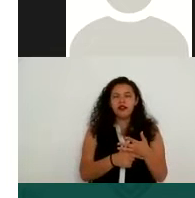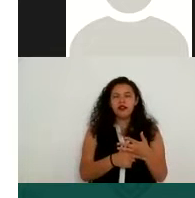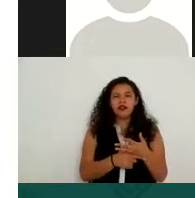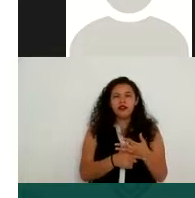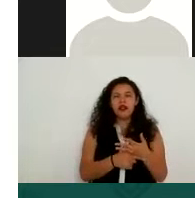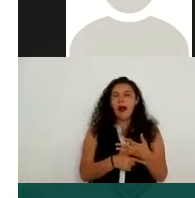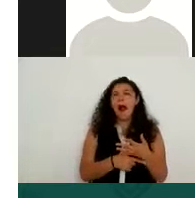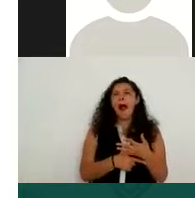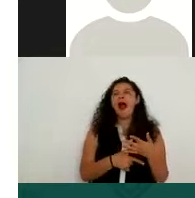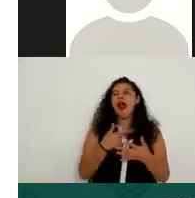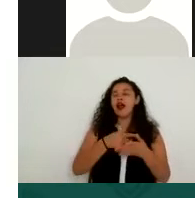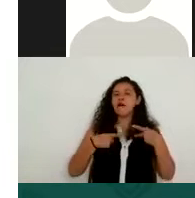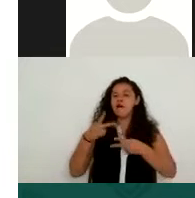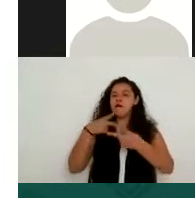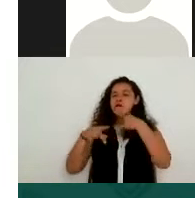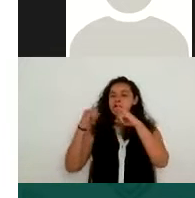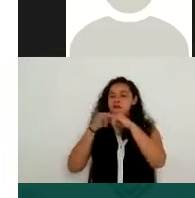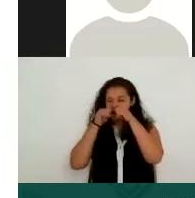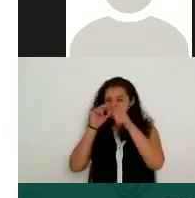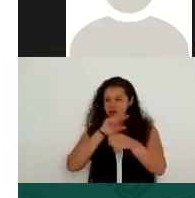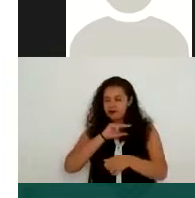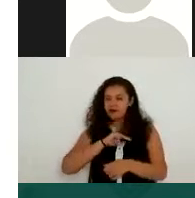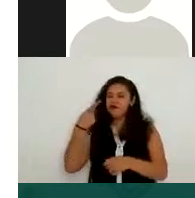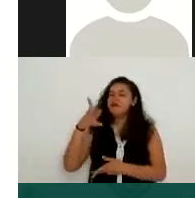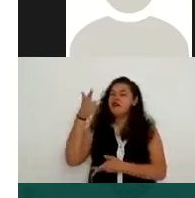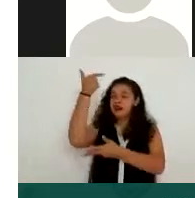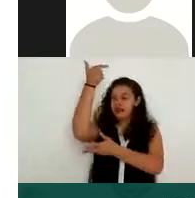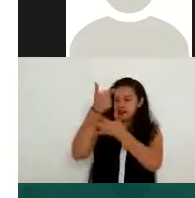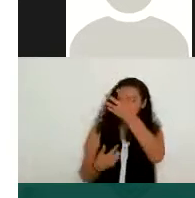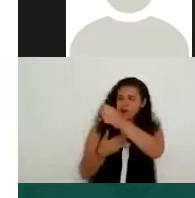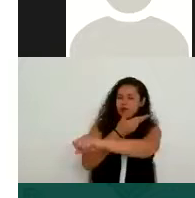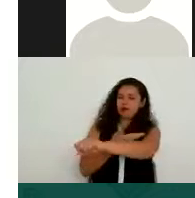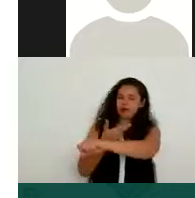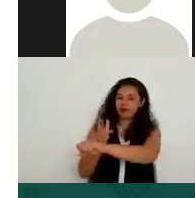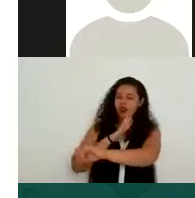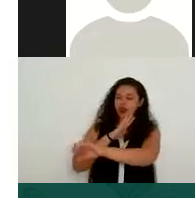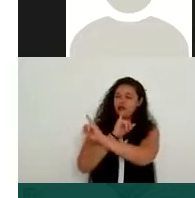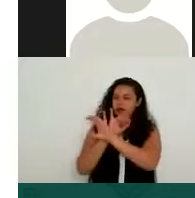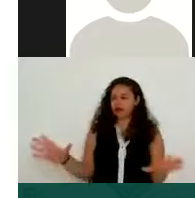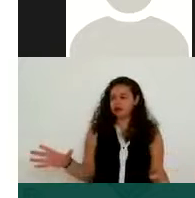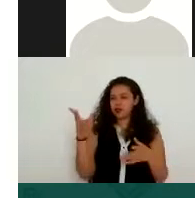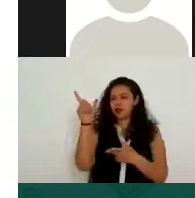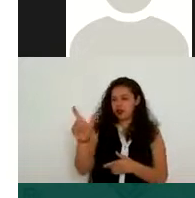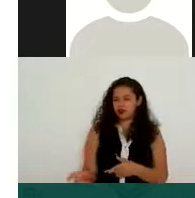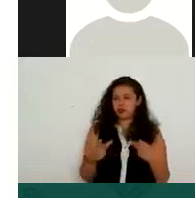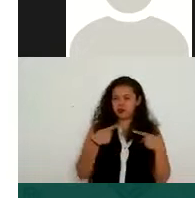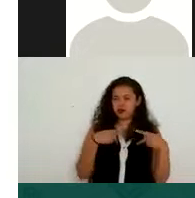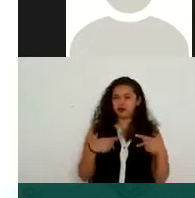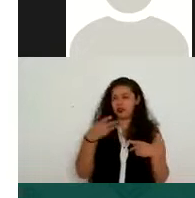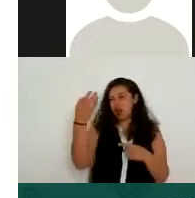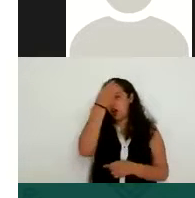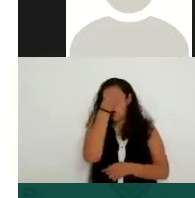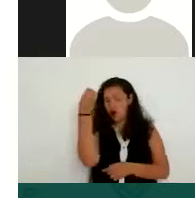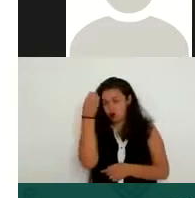ustedes llevan, ¿no? en donde hay datos personales de una manera ordenada conforma una base de datos.